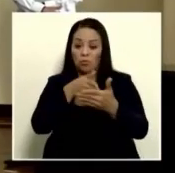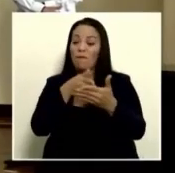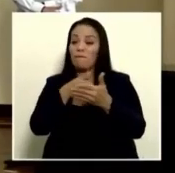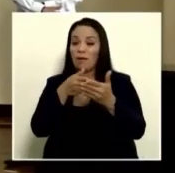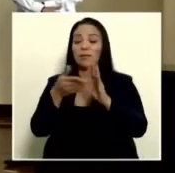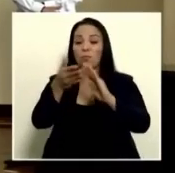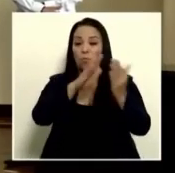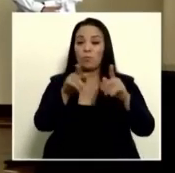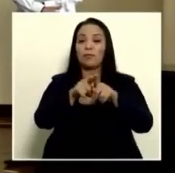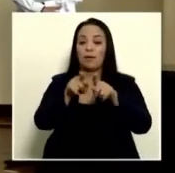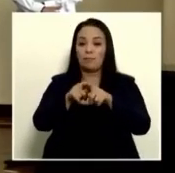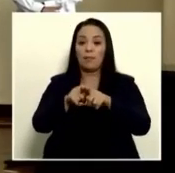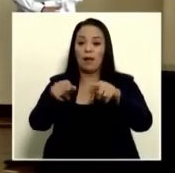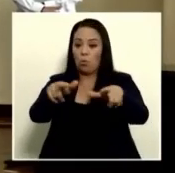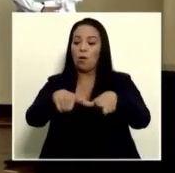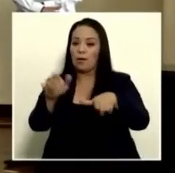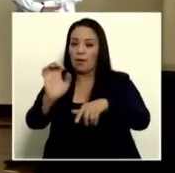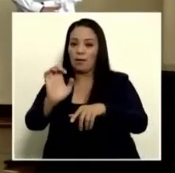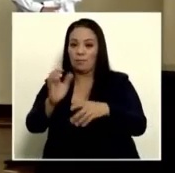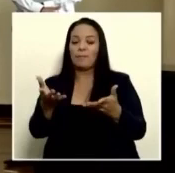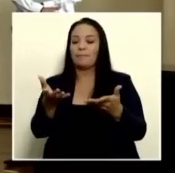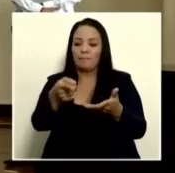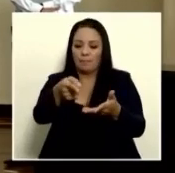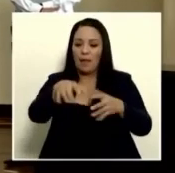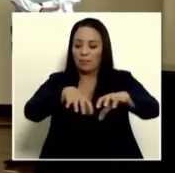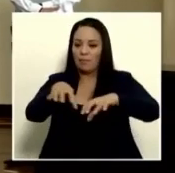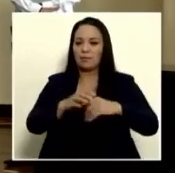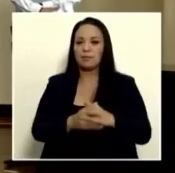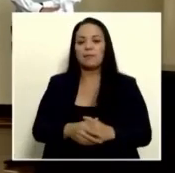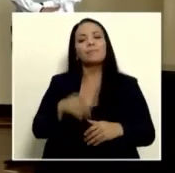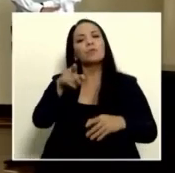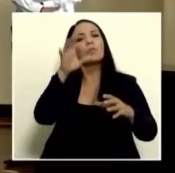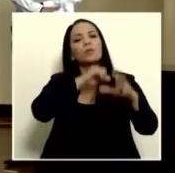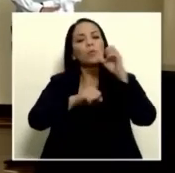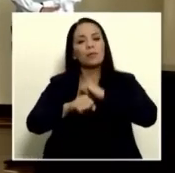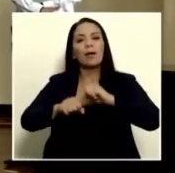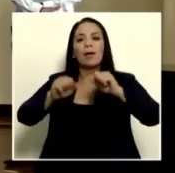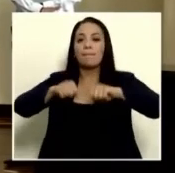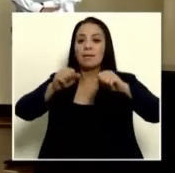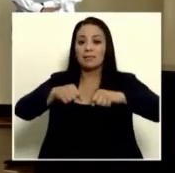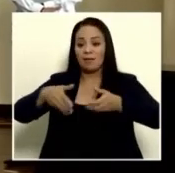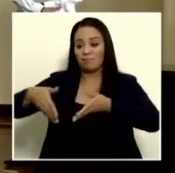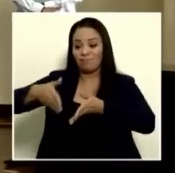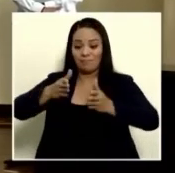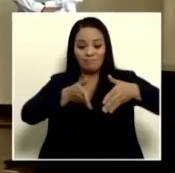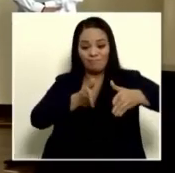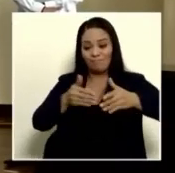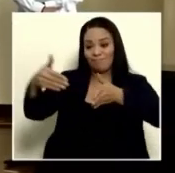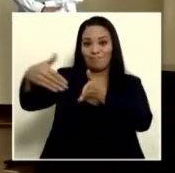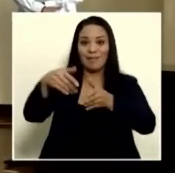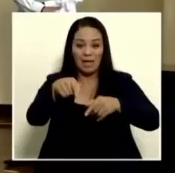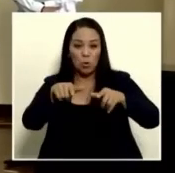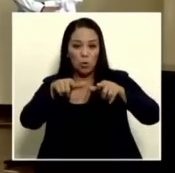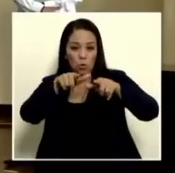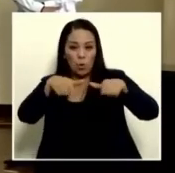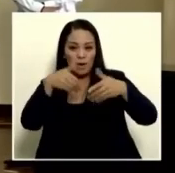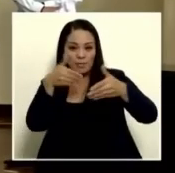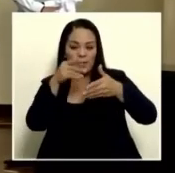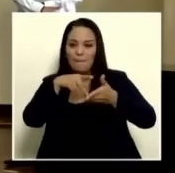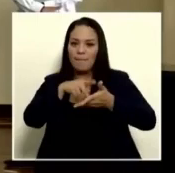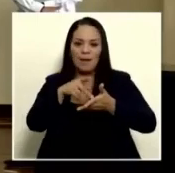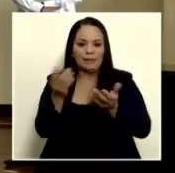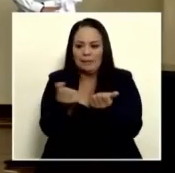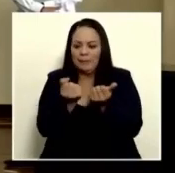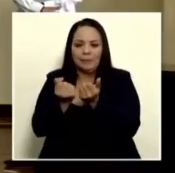de los eventos. Esto tomando en cuenta la capacidad y características de las carreteras en esta zona. Esta